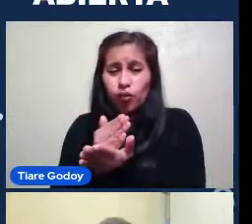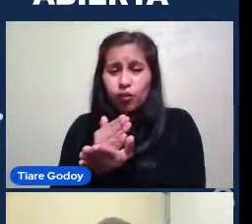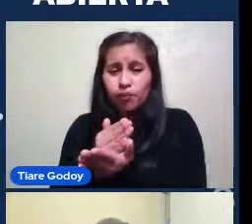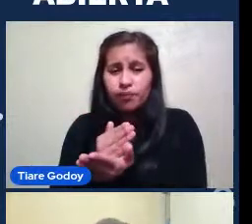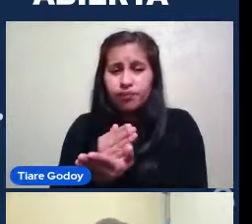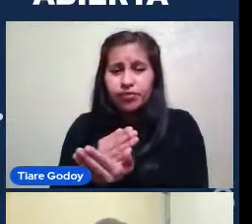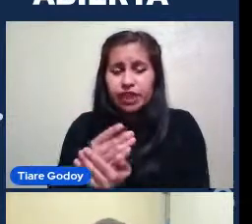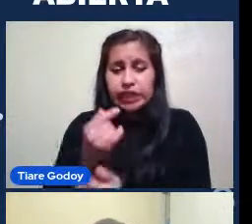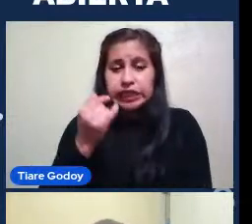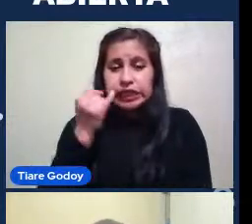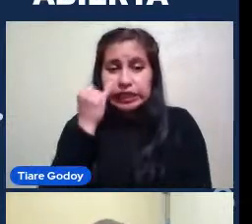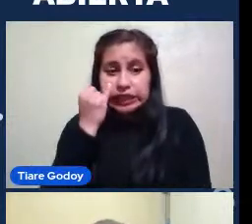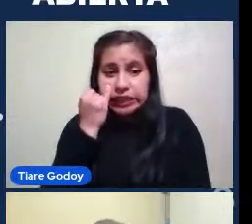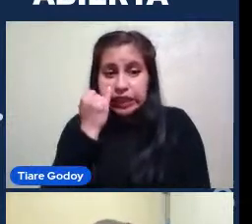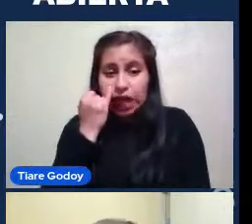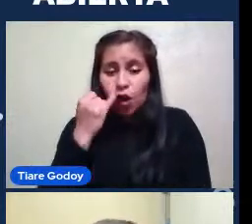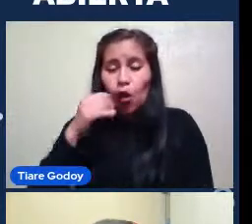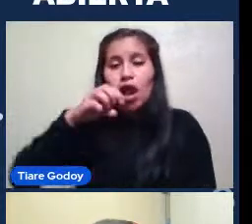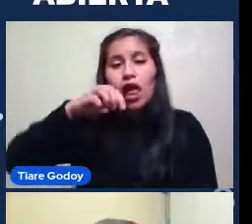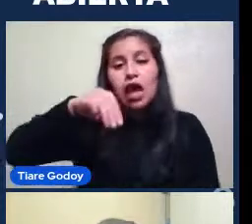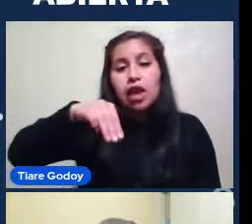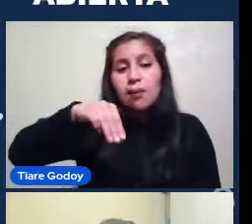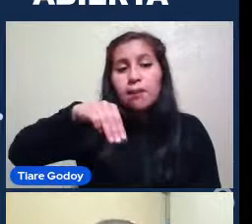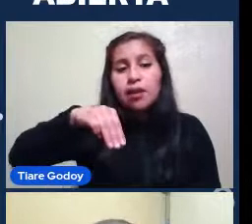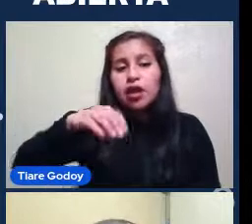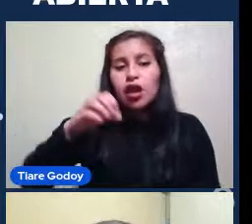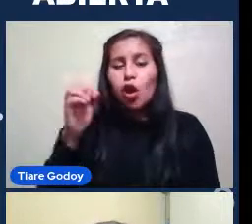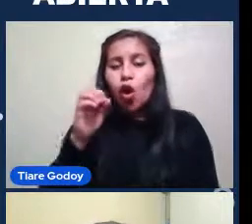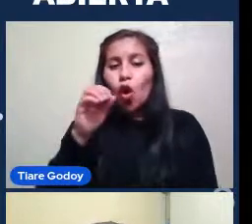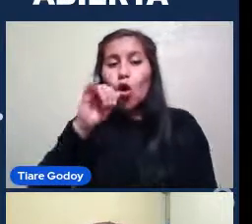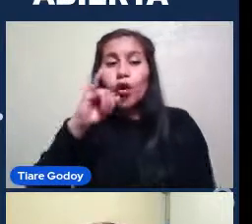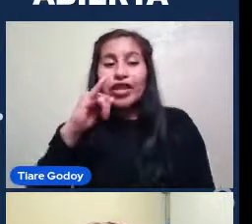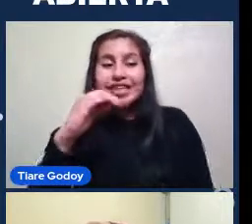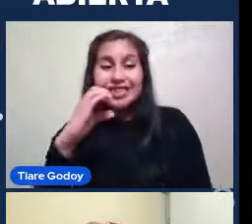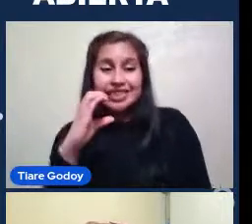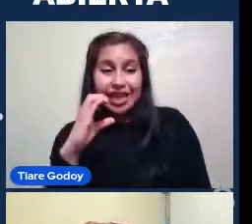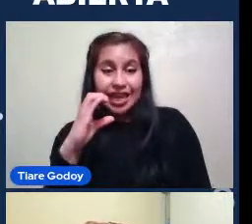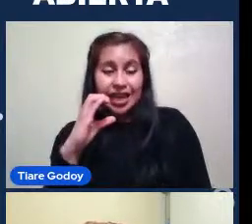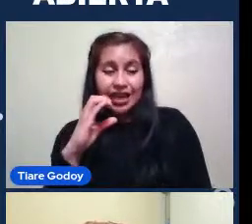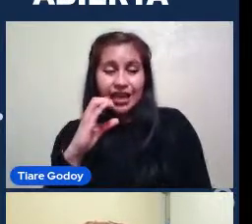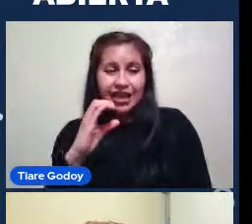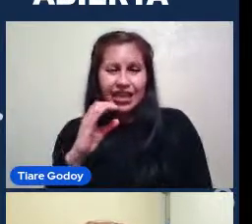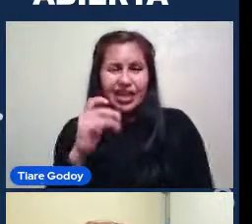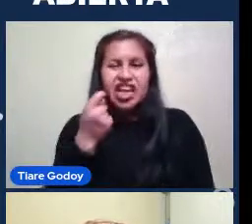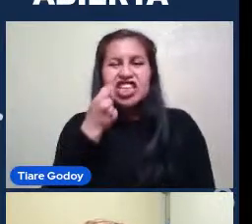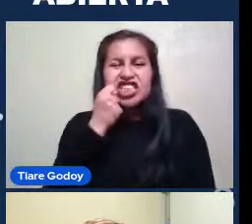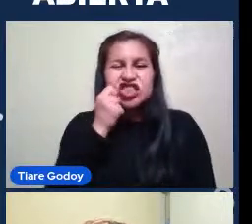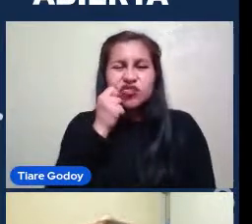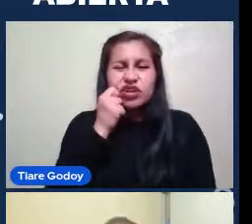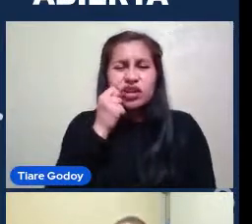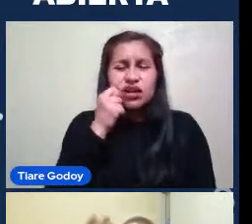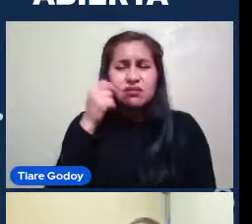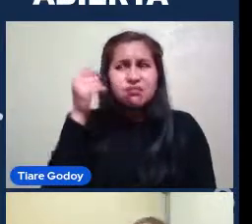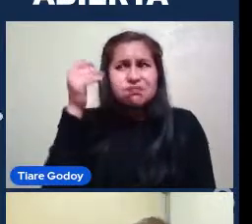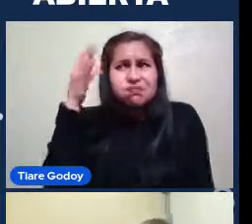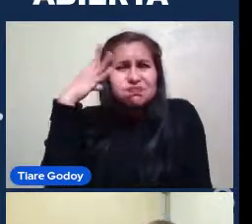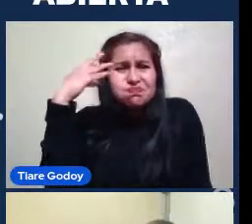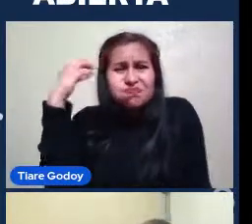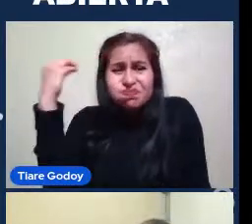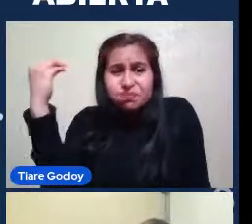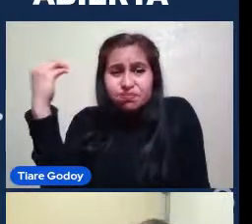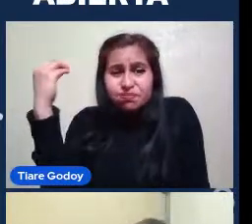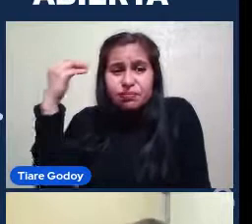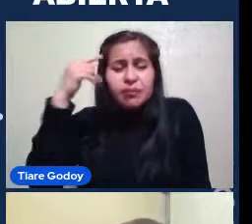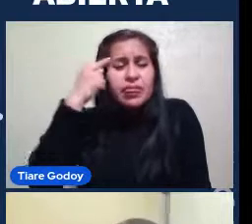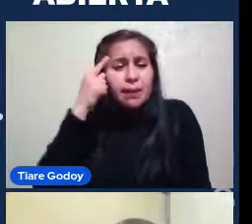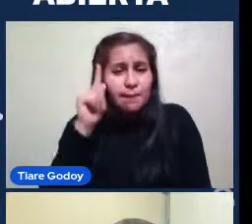identificamos Con la letra M O en el catálogo IC Que es una sigla Que no recuerdo Qué es lo que quiere decir M87